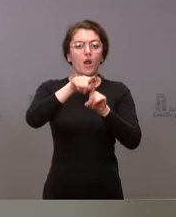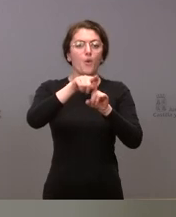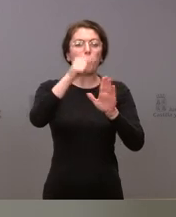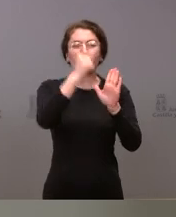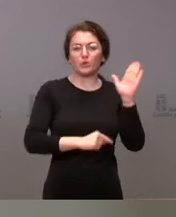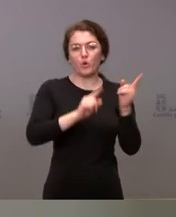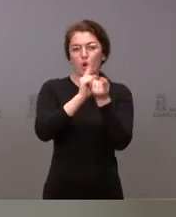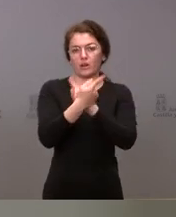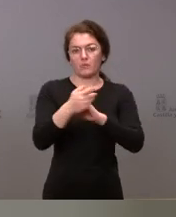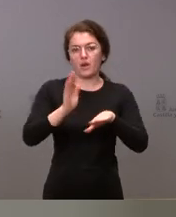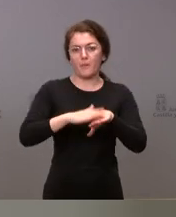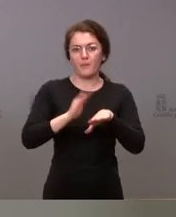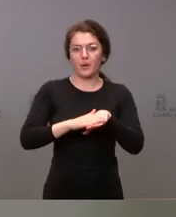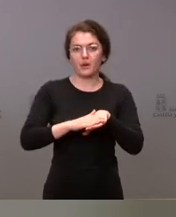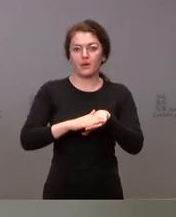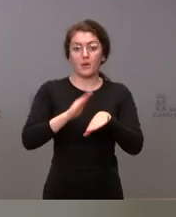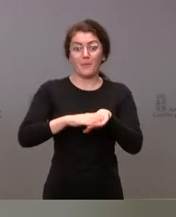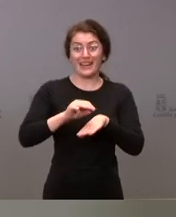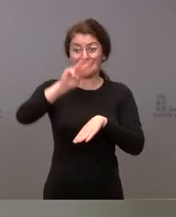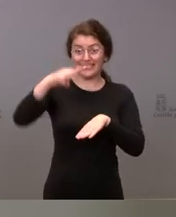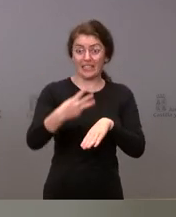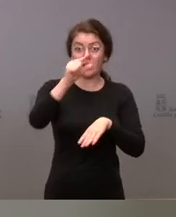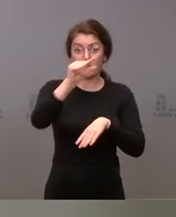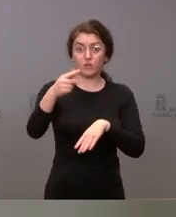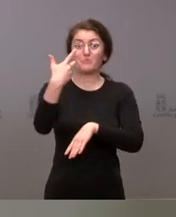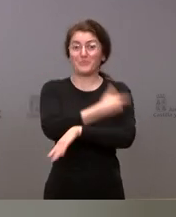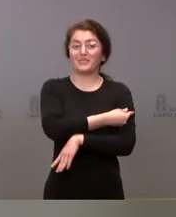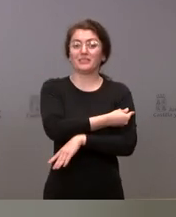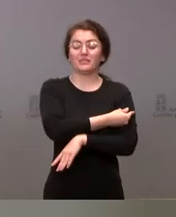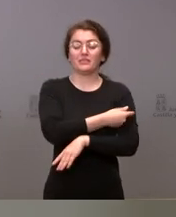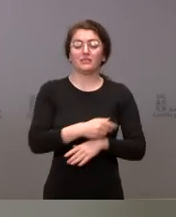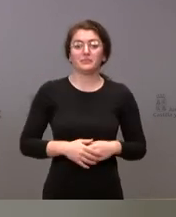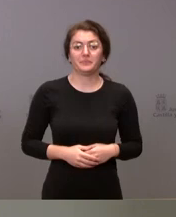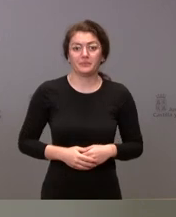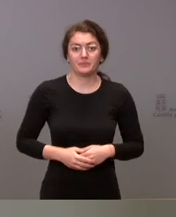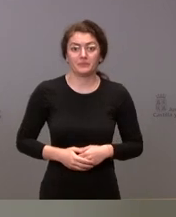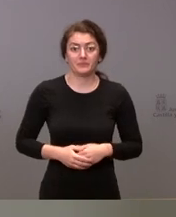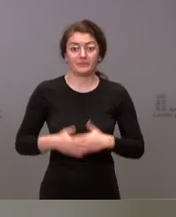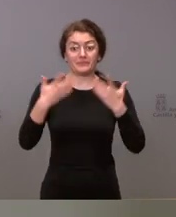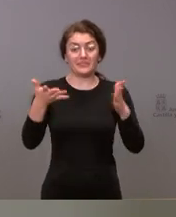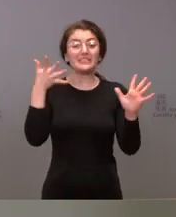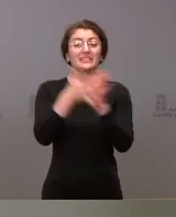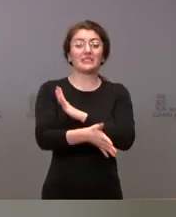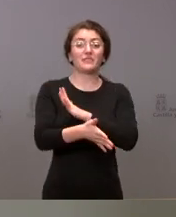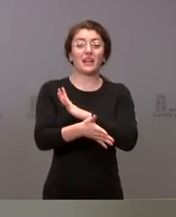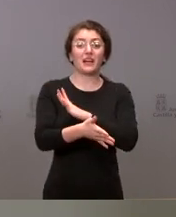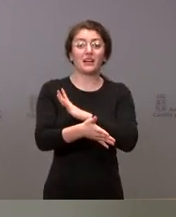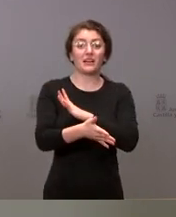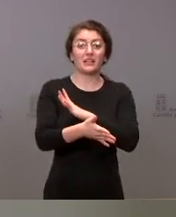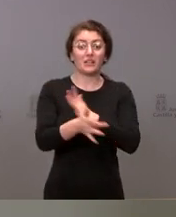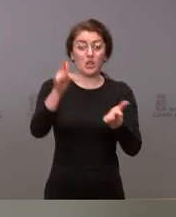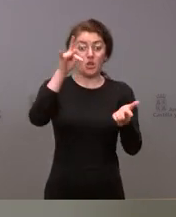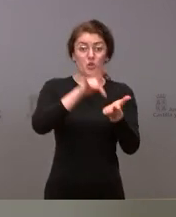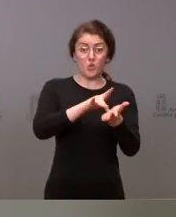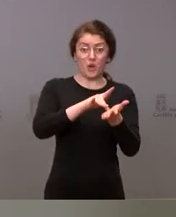la colocación de la tercera dosis, la administración de la tercera dosis. Así, de este modo, el intervalo mínimo para recibir